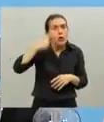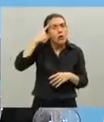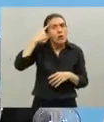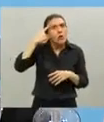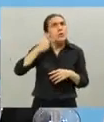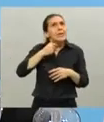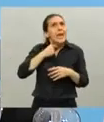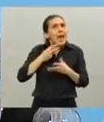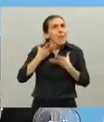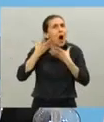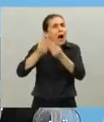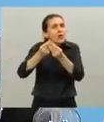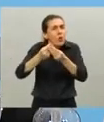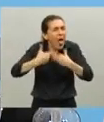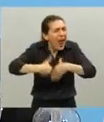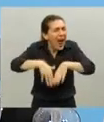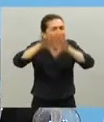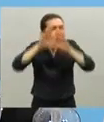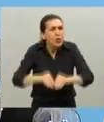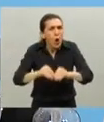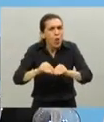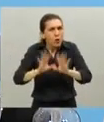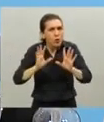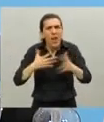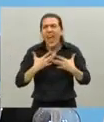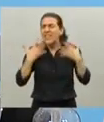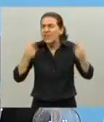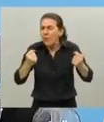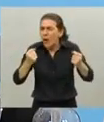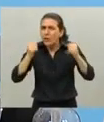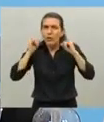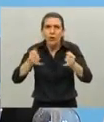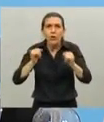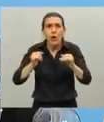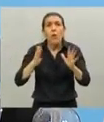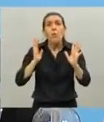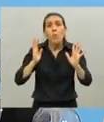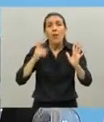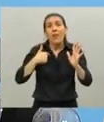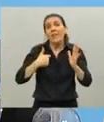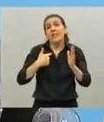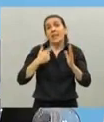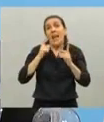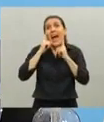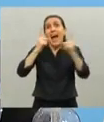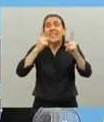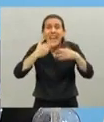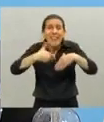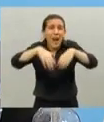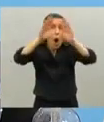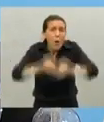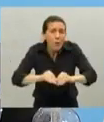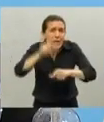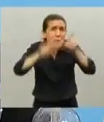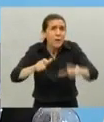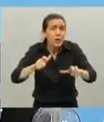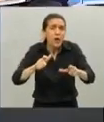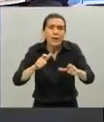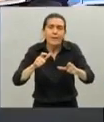llegar a todos sin escatimar esfuerzos puede ser que no estemos llegando a todos pero queremos llegar a todos